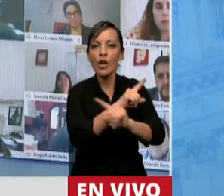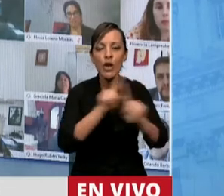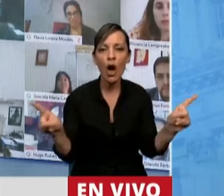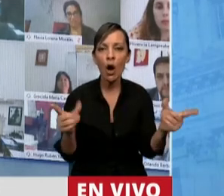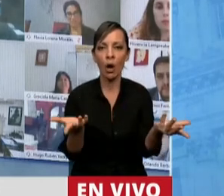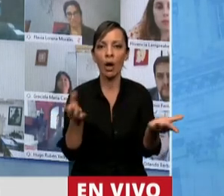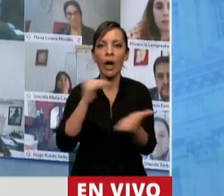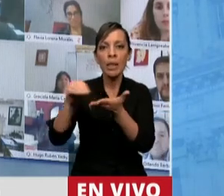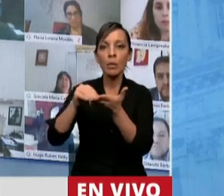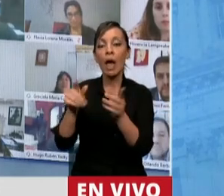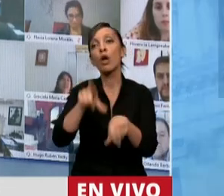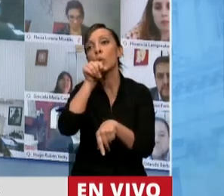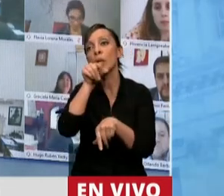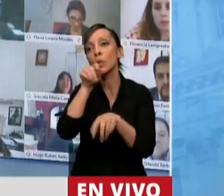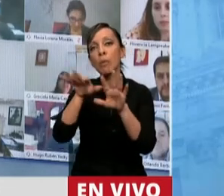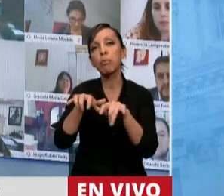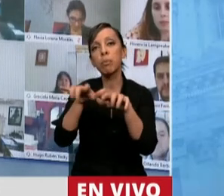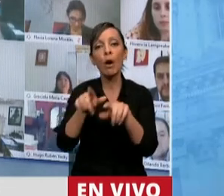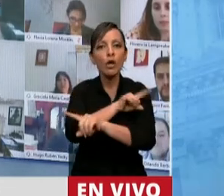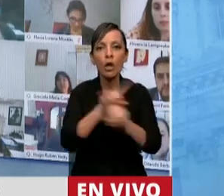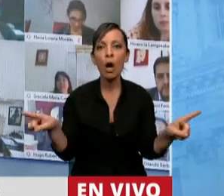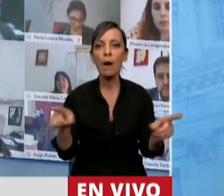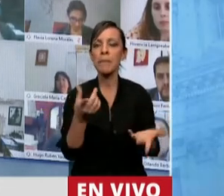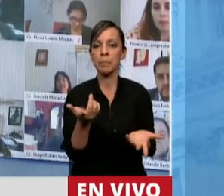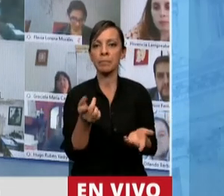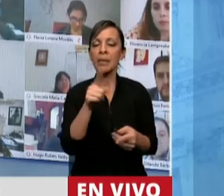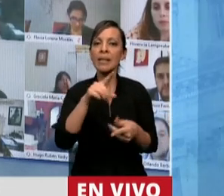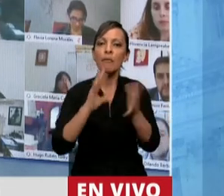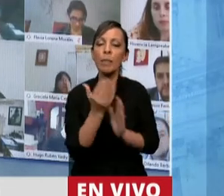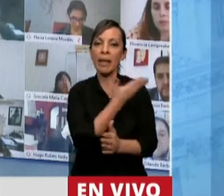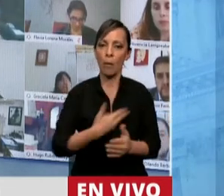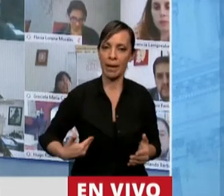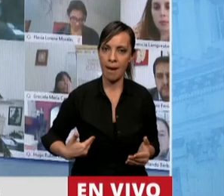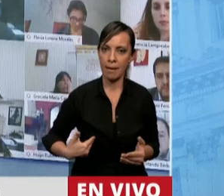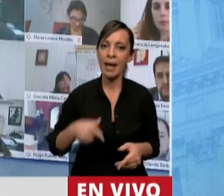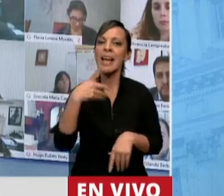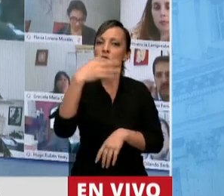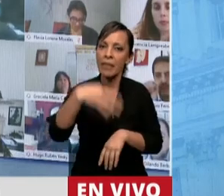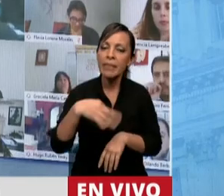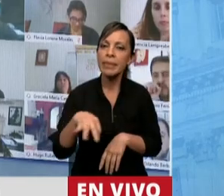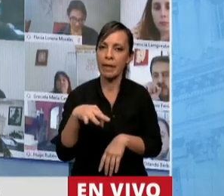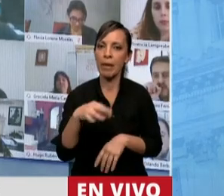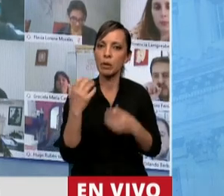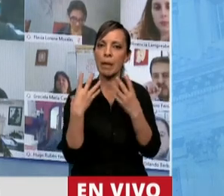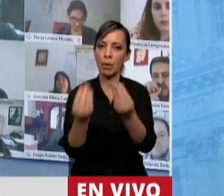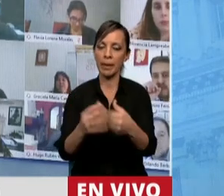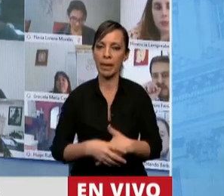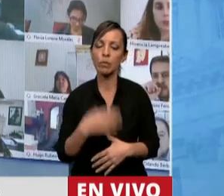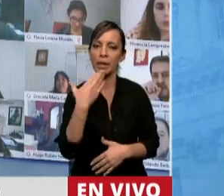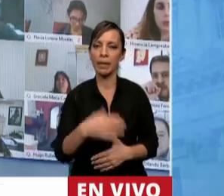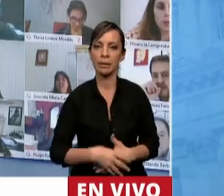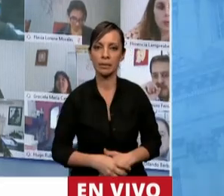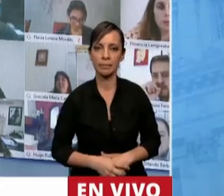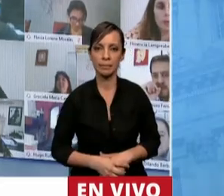los diputados tuiteros. Tiene que ver con la responsabilidad de gobernar y eso es lo que tenemos que tener, lo que tenemos que acompañar. Muchas gracias, señor